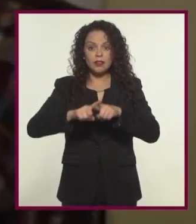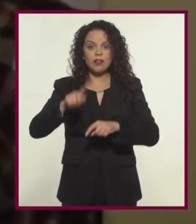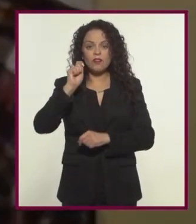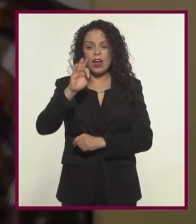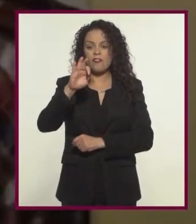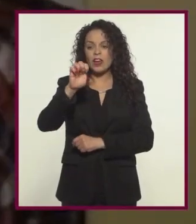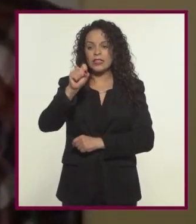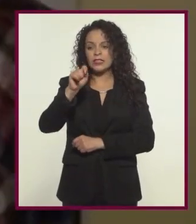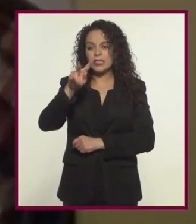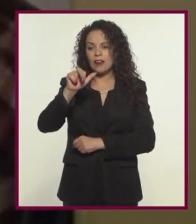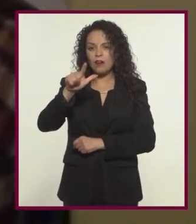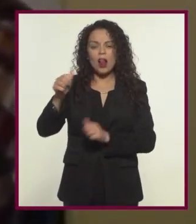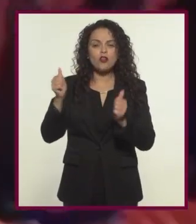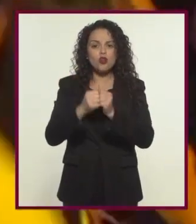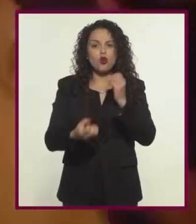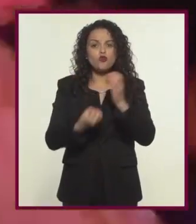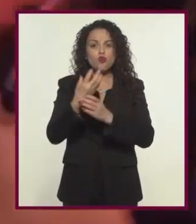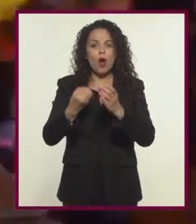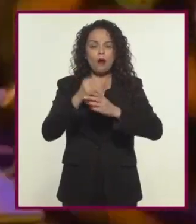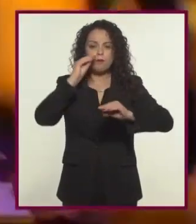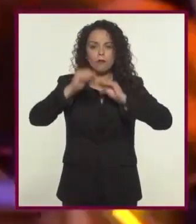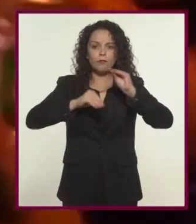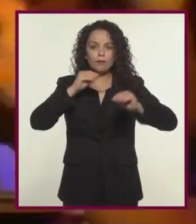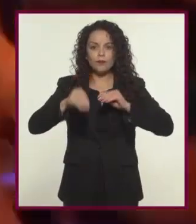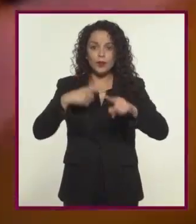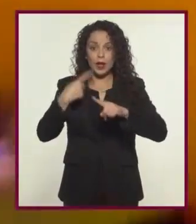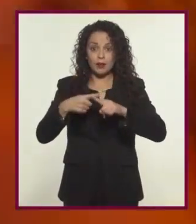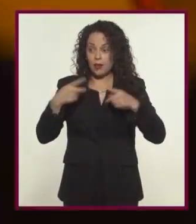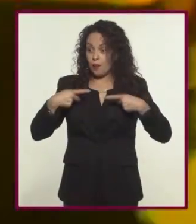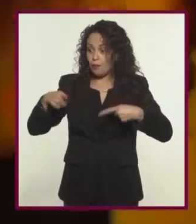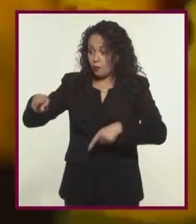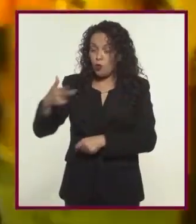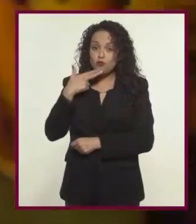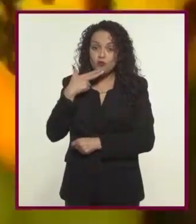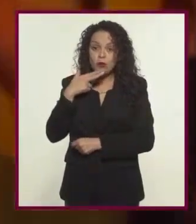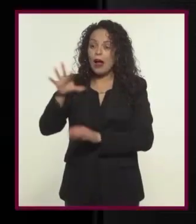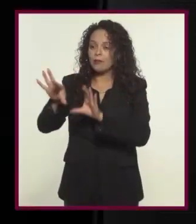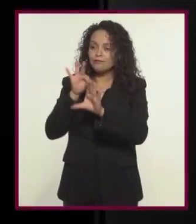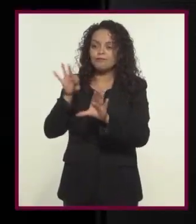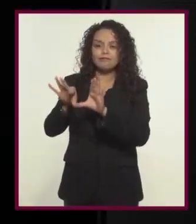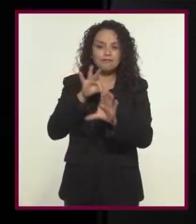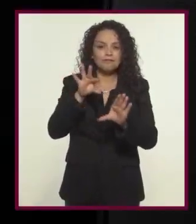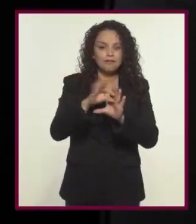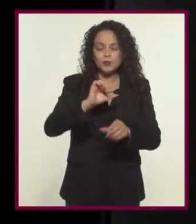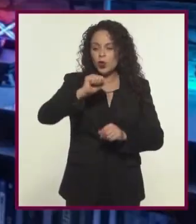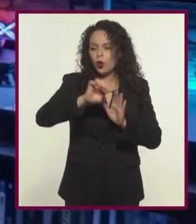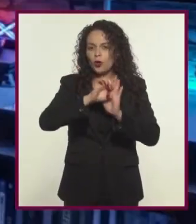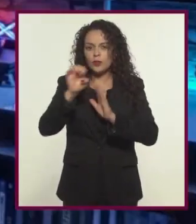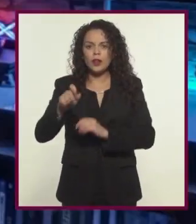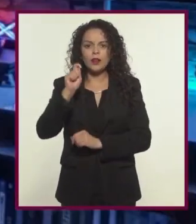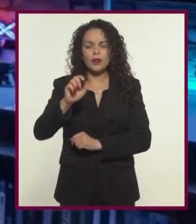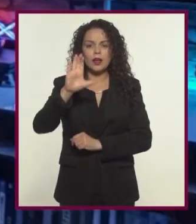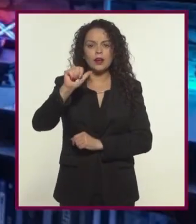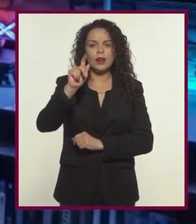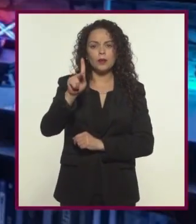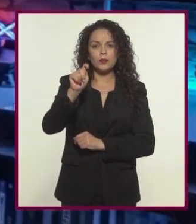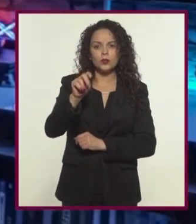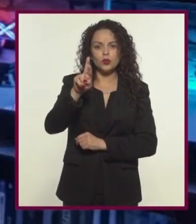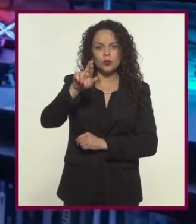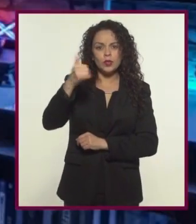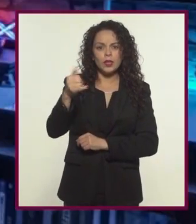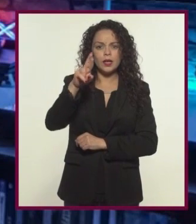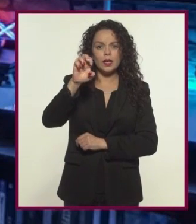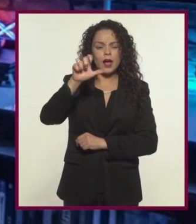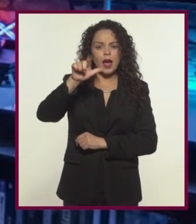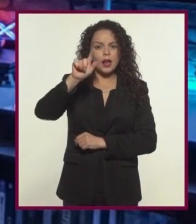sigue presentando en diferentes festivales con nuevos fragmentos remezclados por los propios usuarios Otro ejemplo es